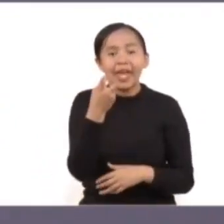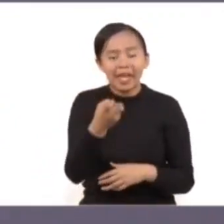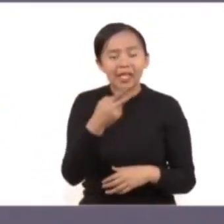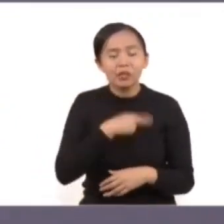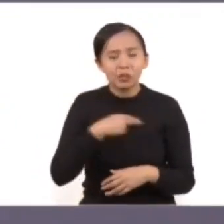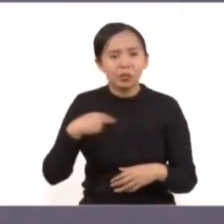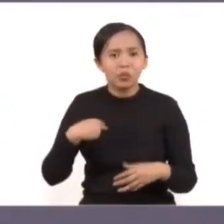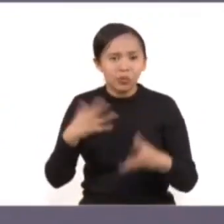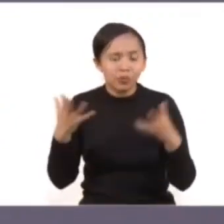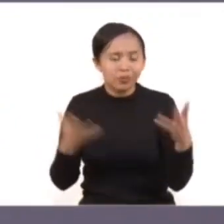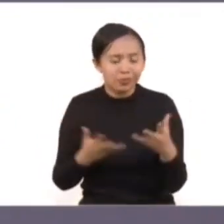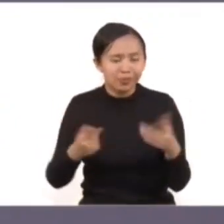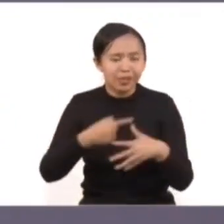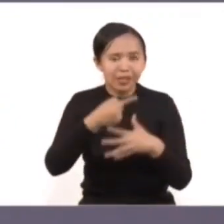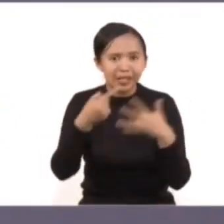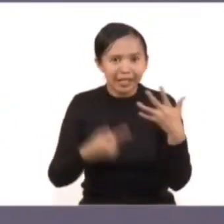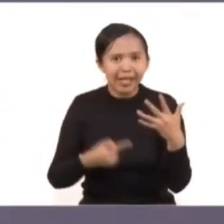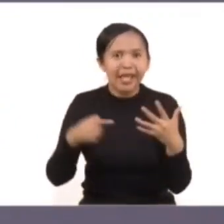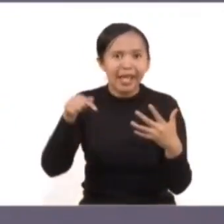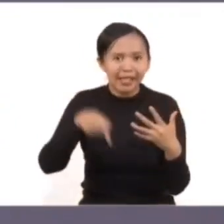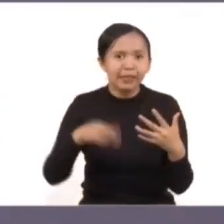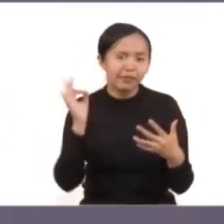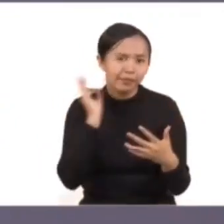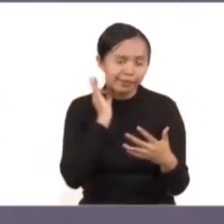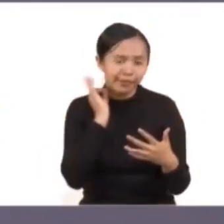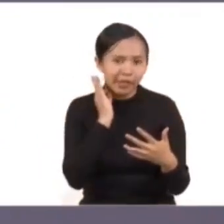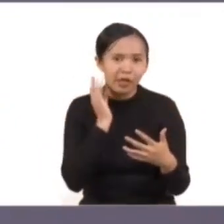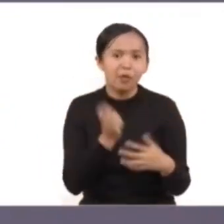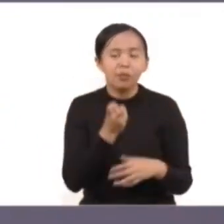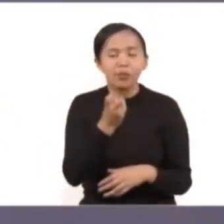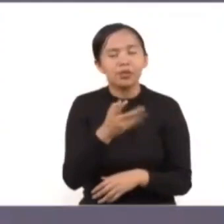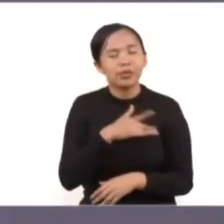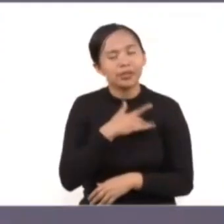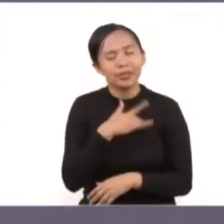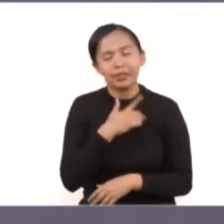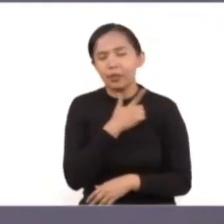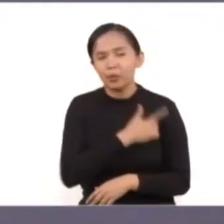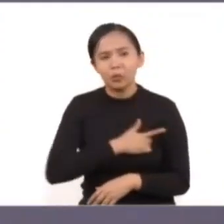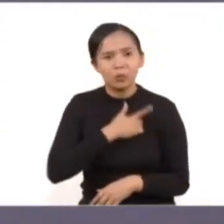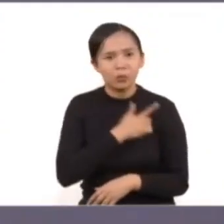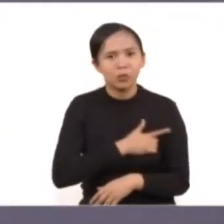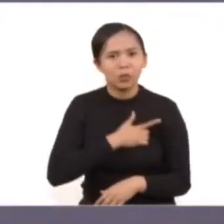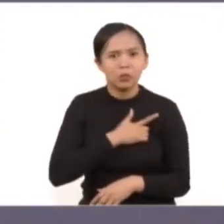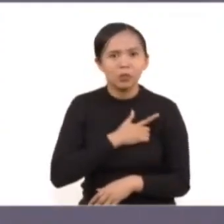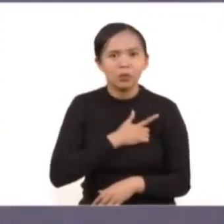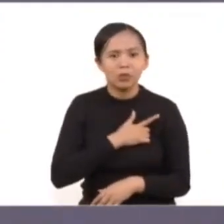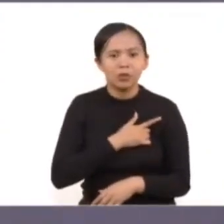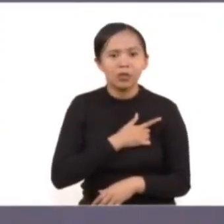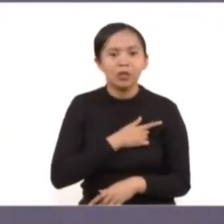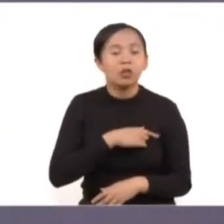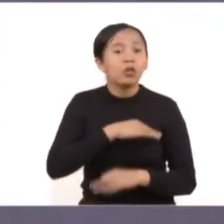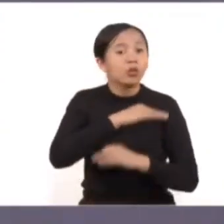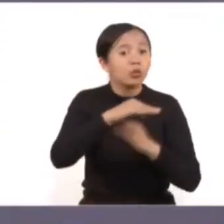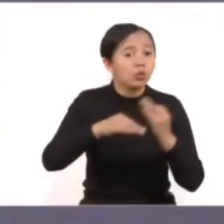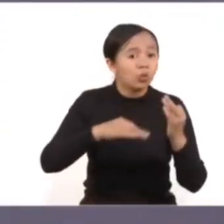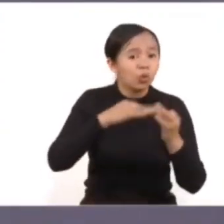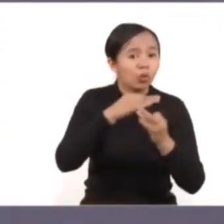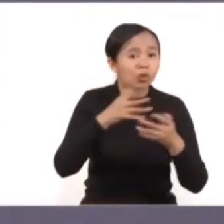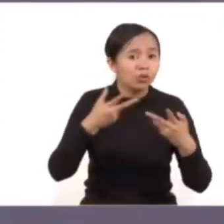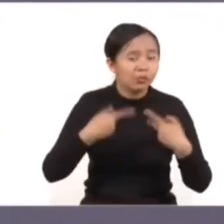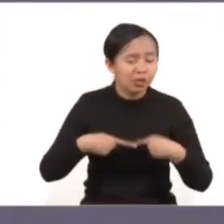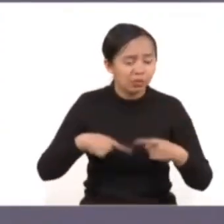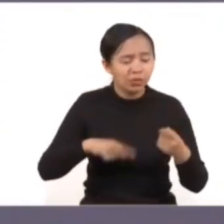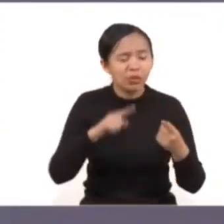las acciones que hemos hecho desde la fiscalía y me da muchísimo gusto que estén de todos los sectores, que